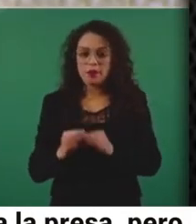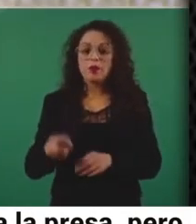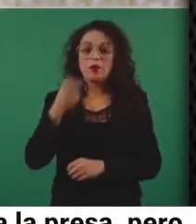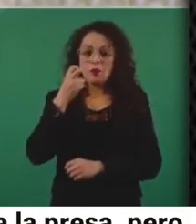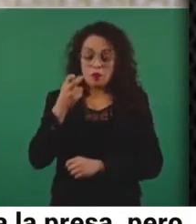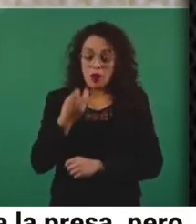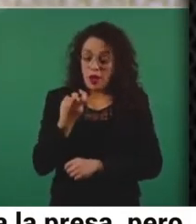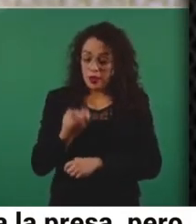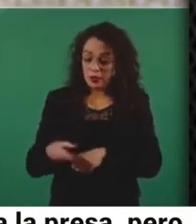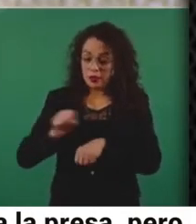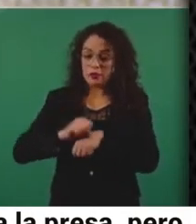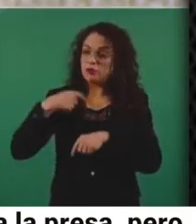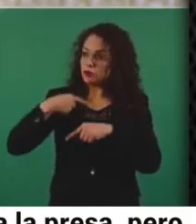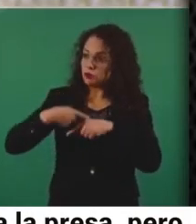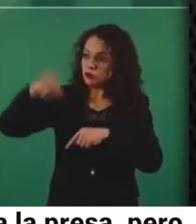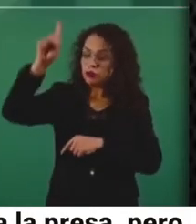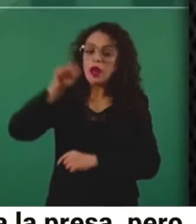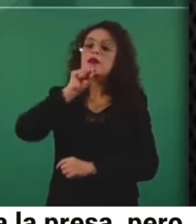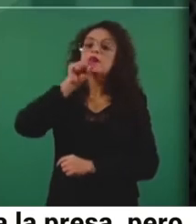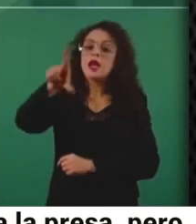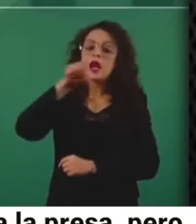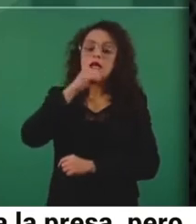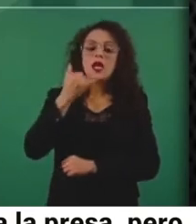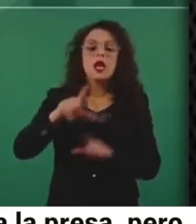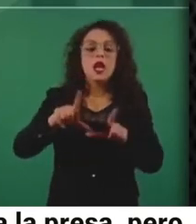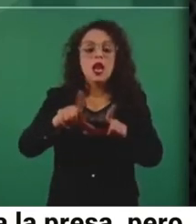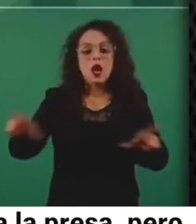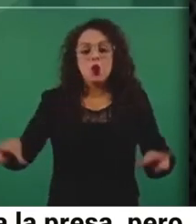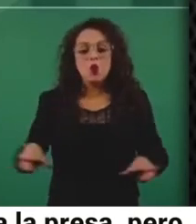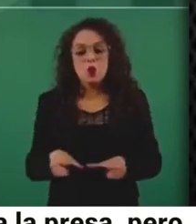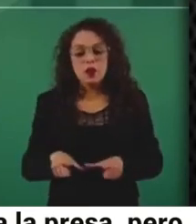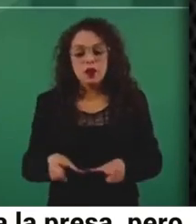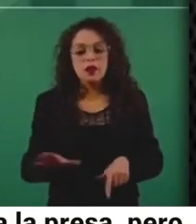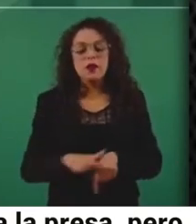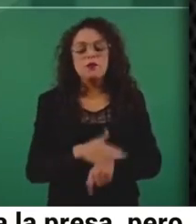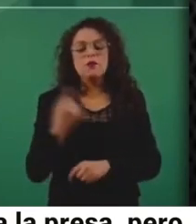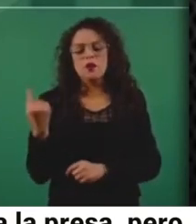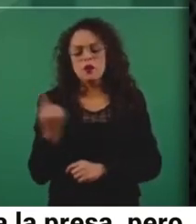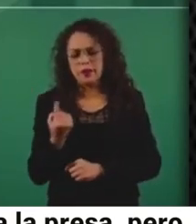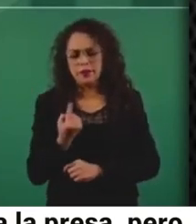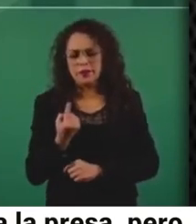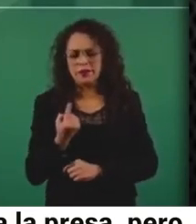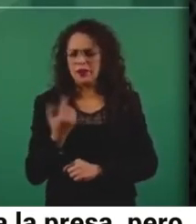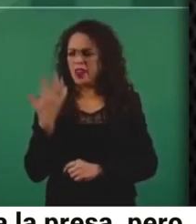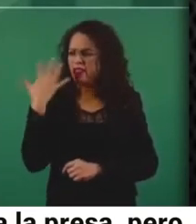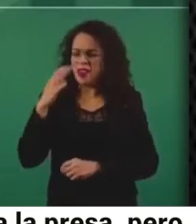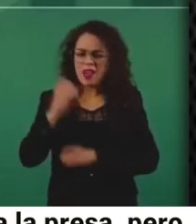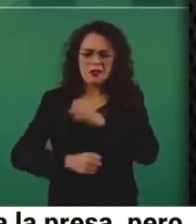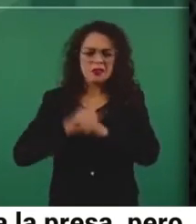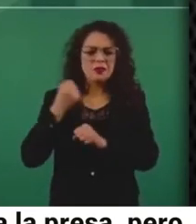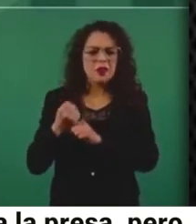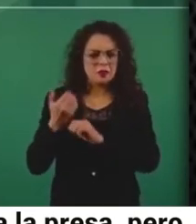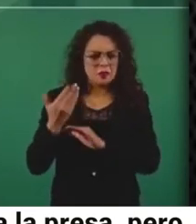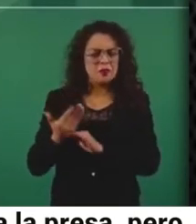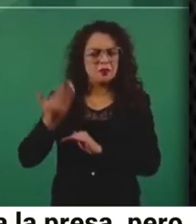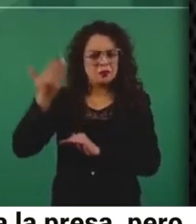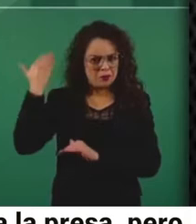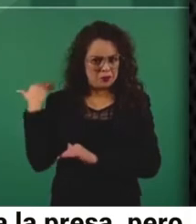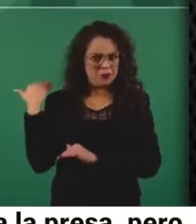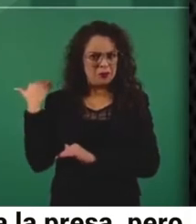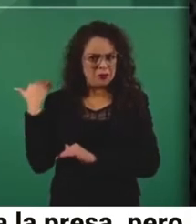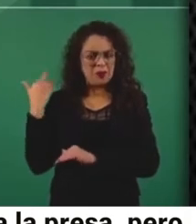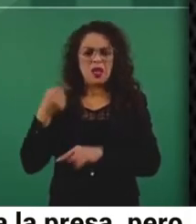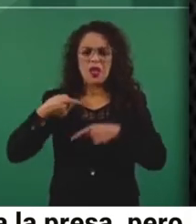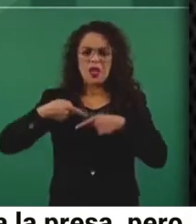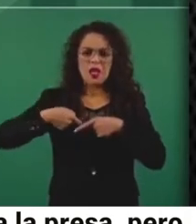y voy a la laguna, porque desde hace 10 años se inició una presa,